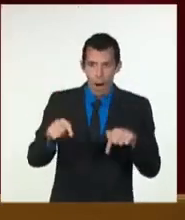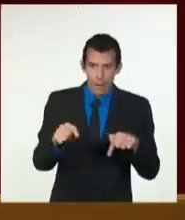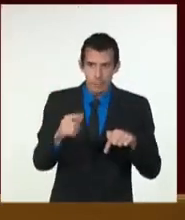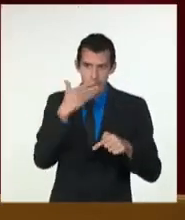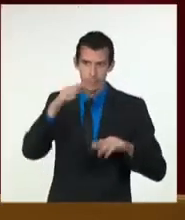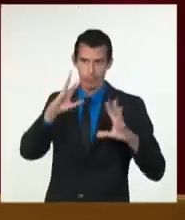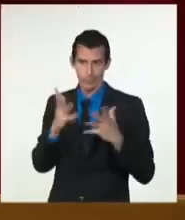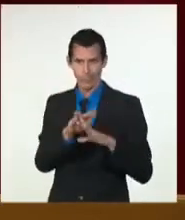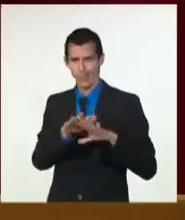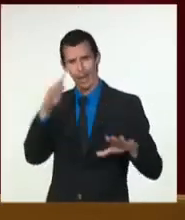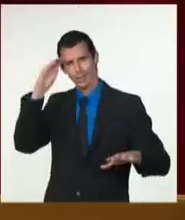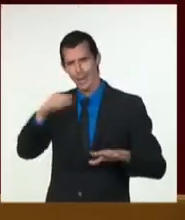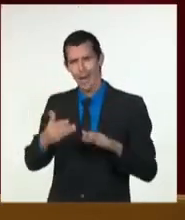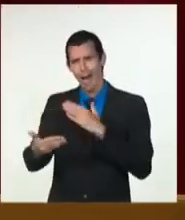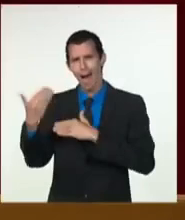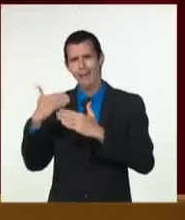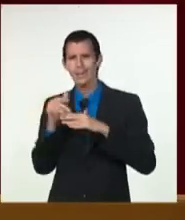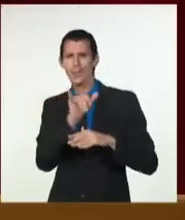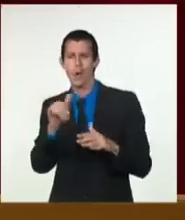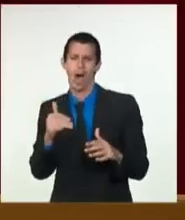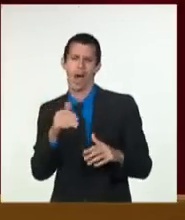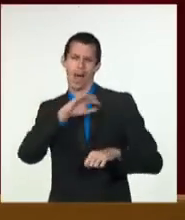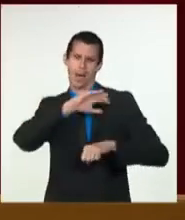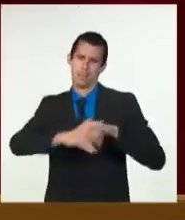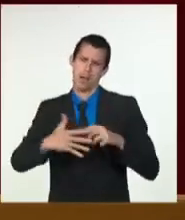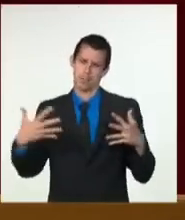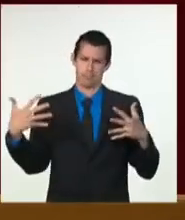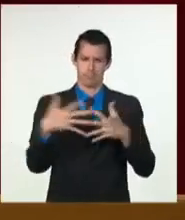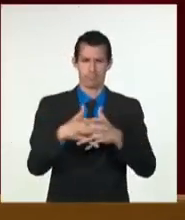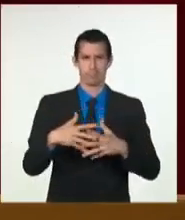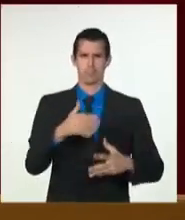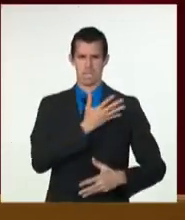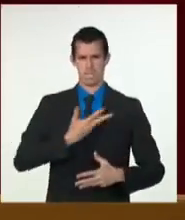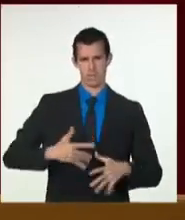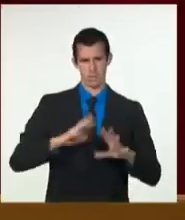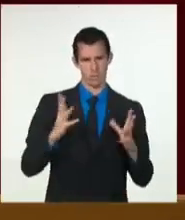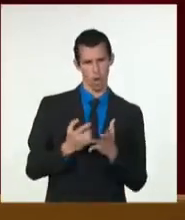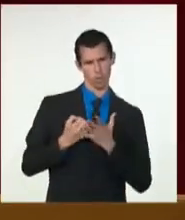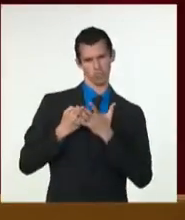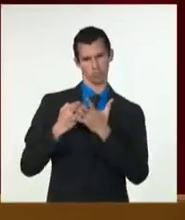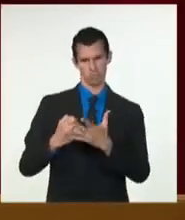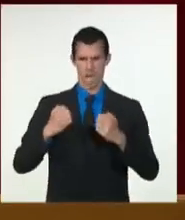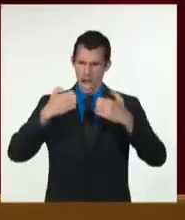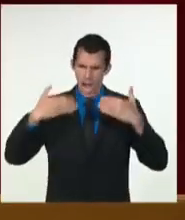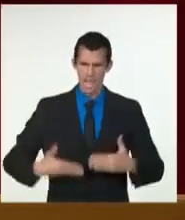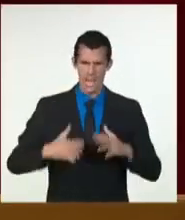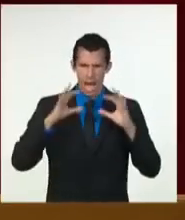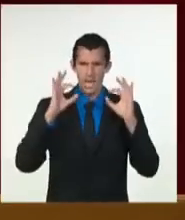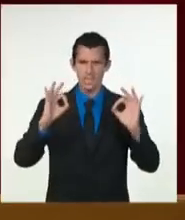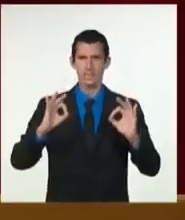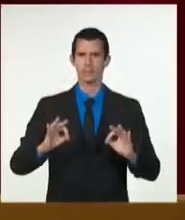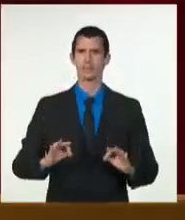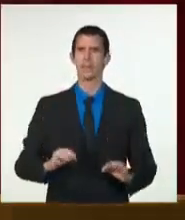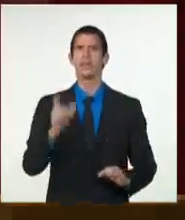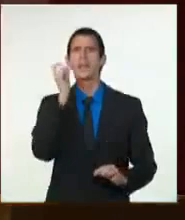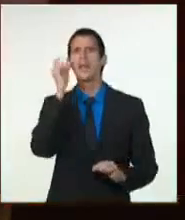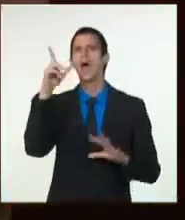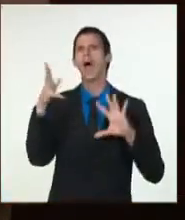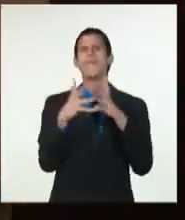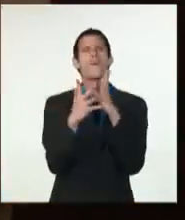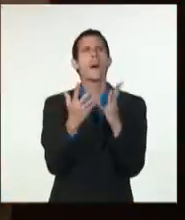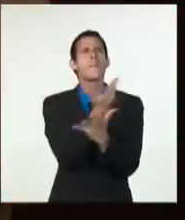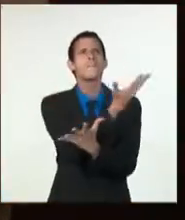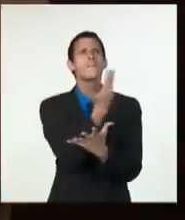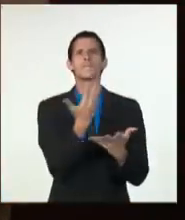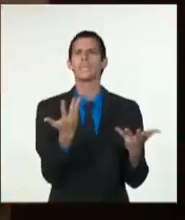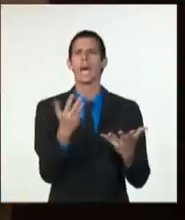sus valores humanistas, internacionalistas y éticos. Una obra inspirada en el concepto martiano de